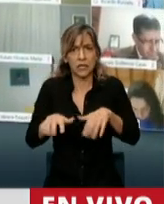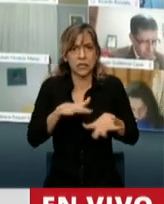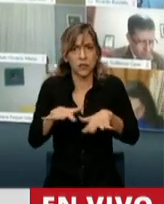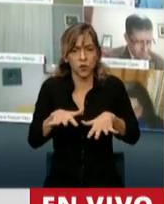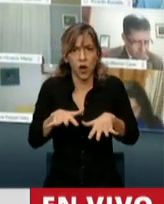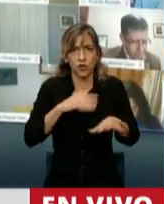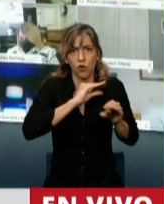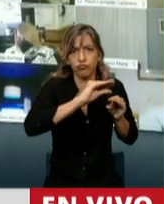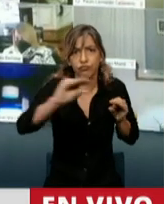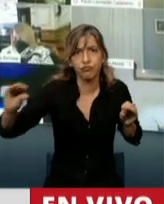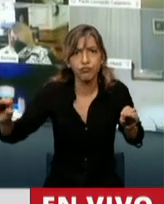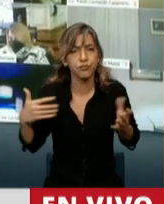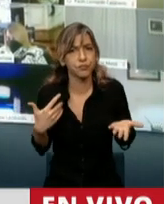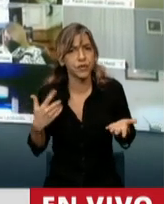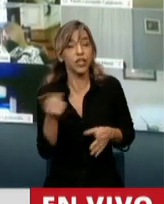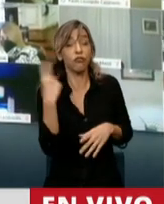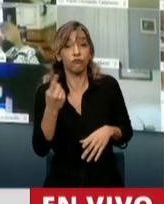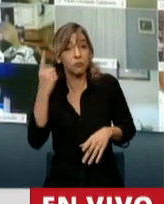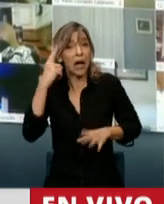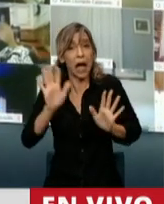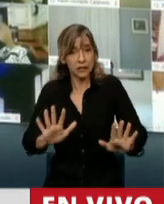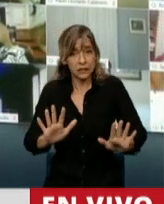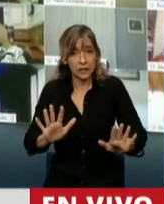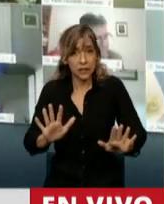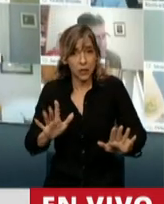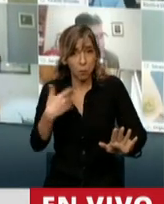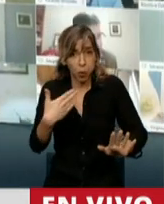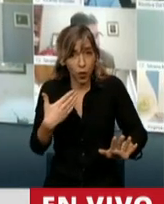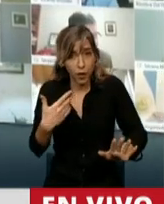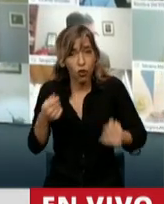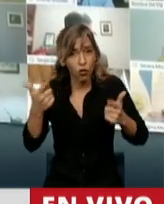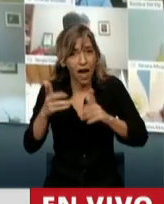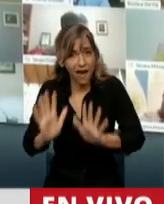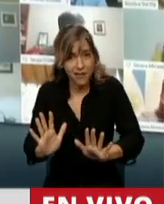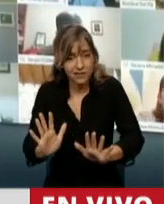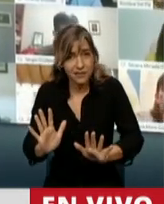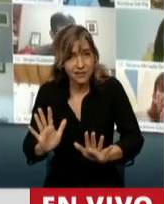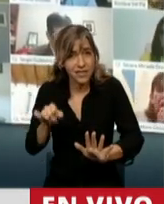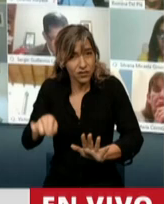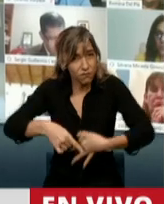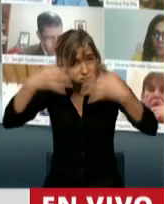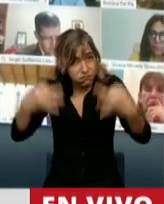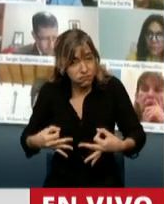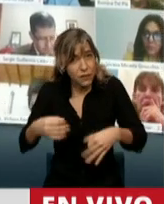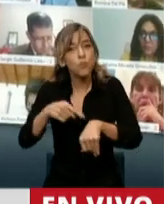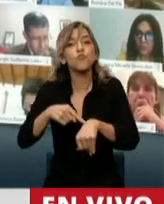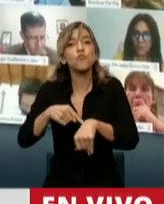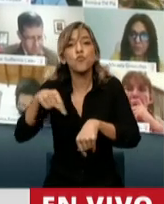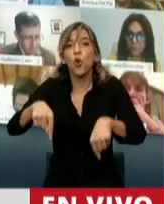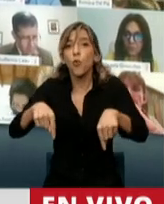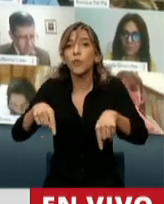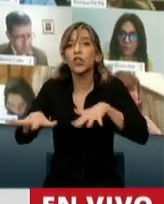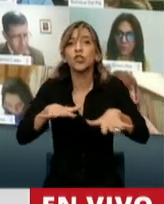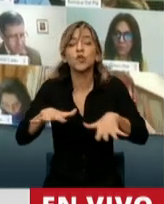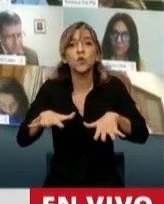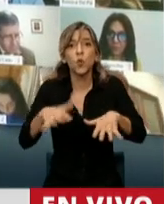fisco como para abrir mano de ese cobro en este momento? ¿Esto es ético? ¿En este momento? ¿Que todo el mundo está